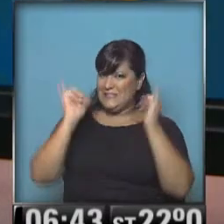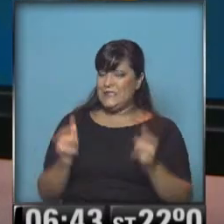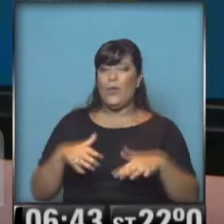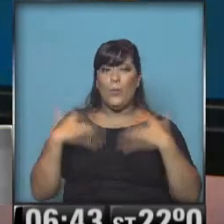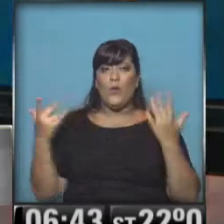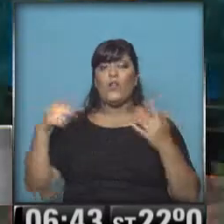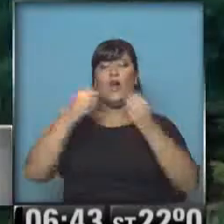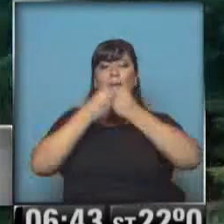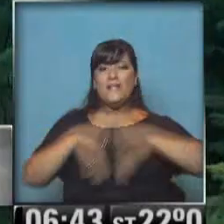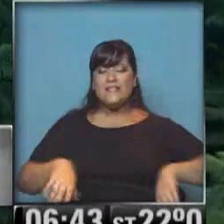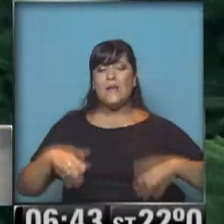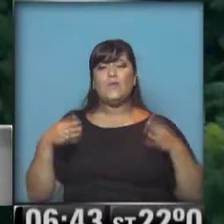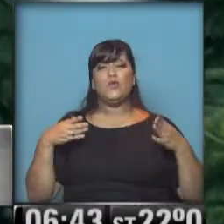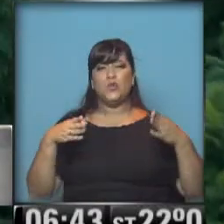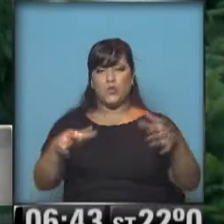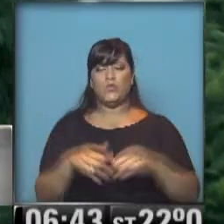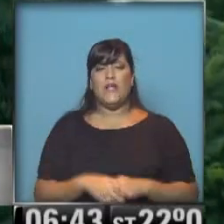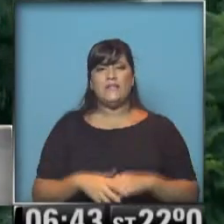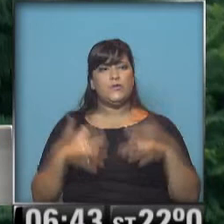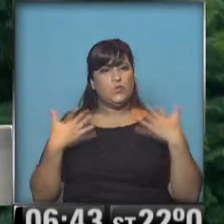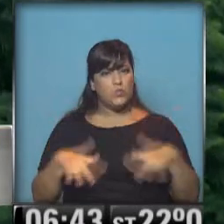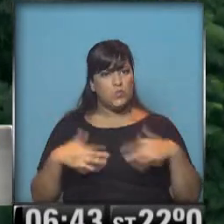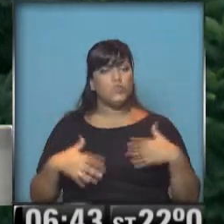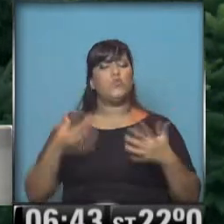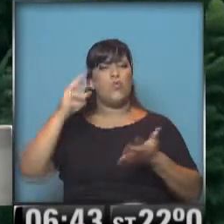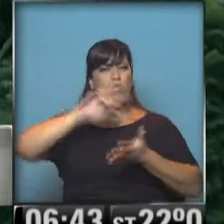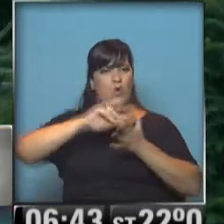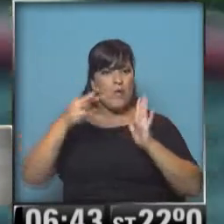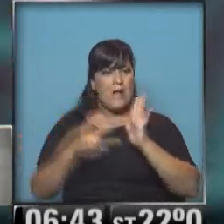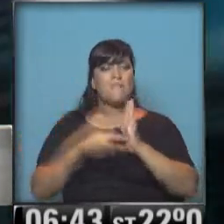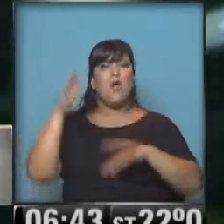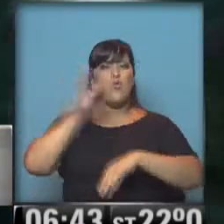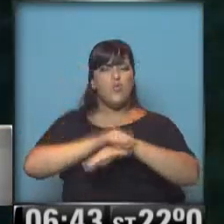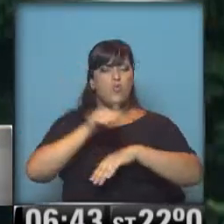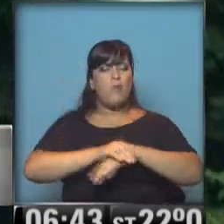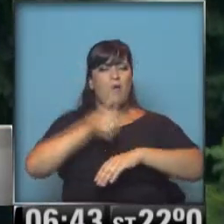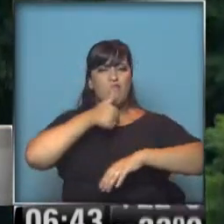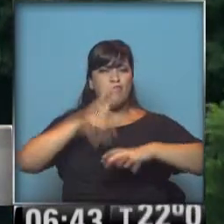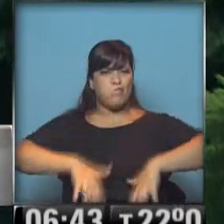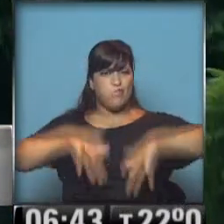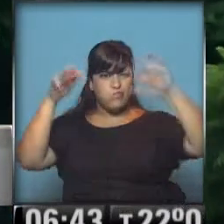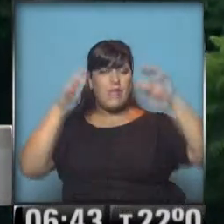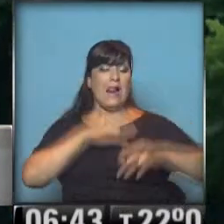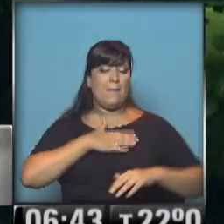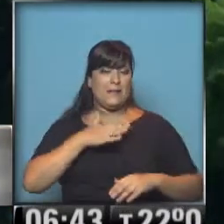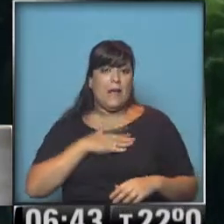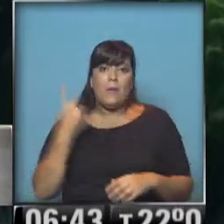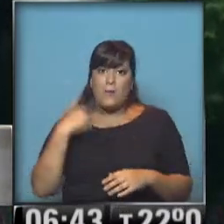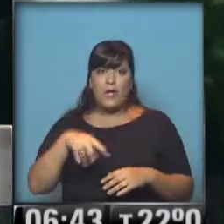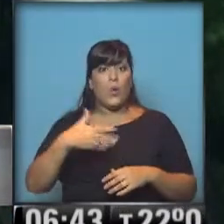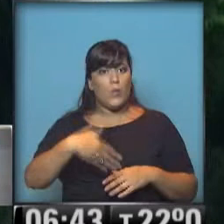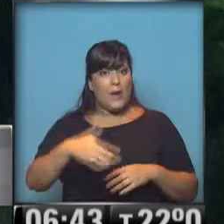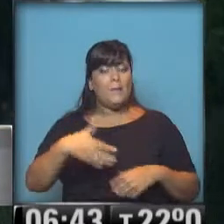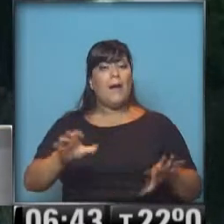vamos a comenzar las rutas nacionales que están bastante castigadas en algunas zonas por las inundaciones, lamentablemente, pero por suerte tiende a mejorar